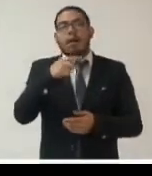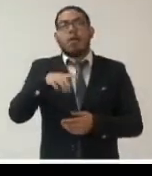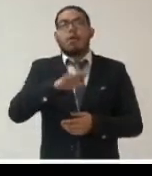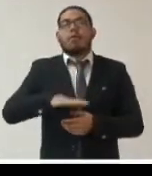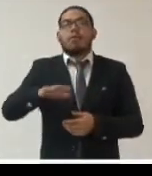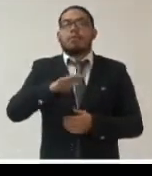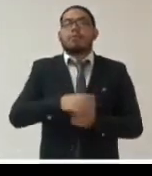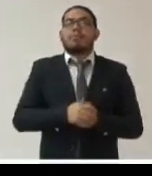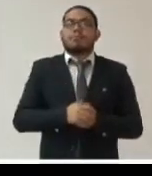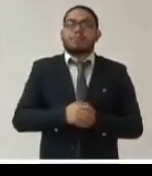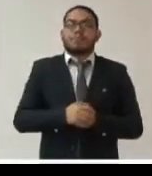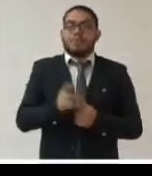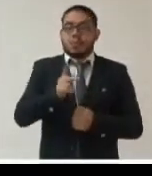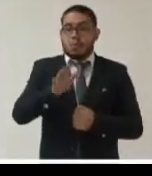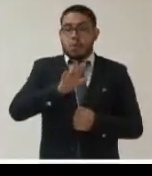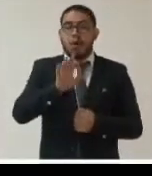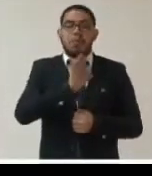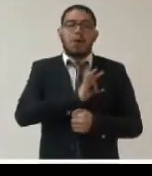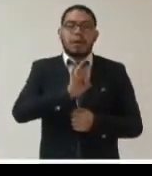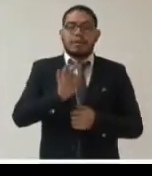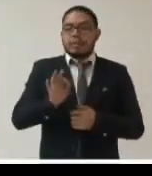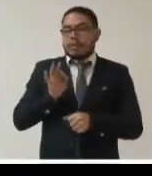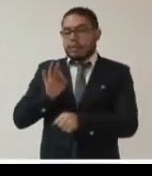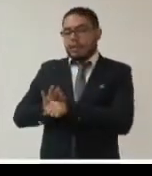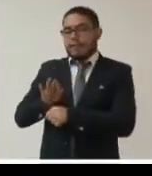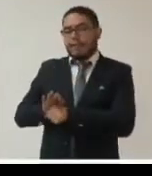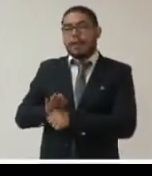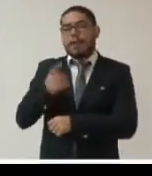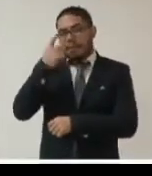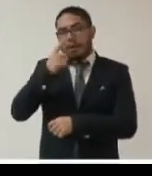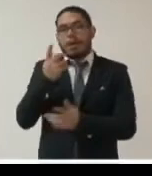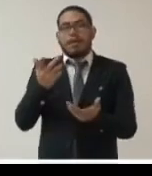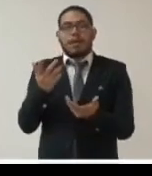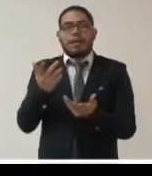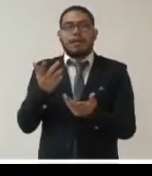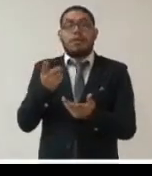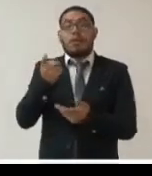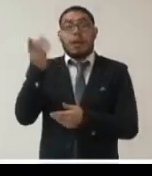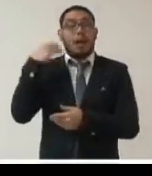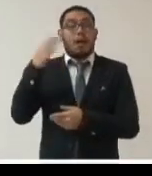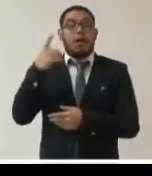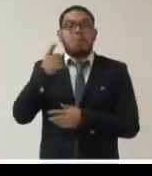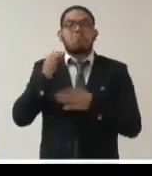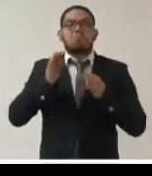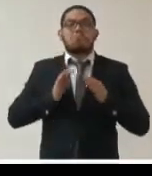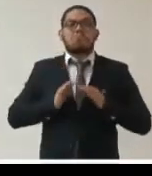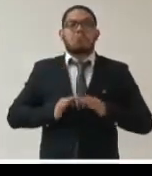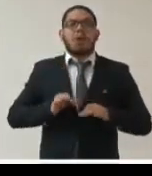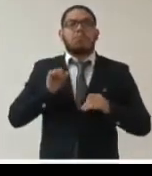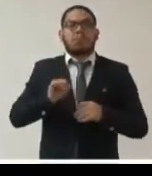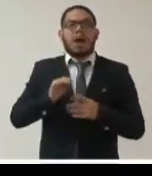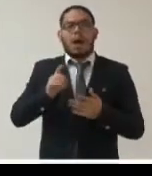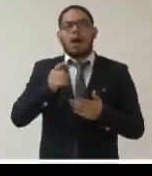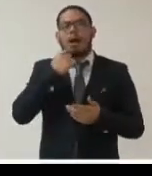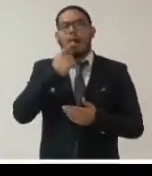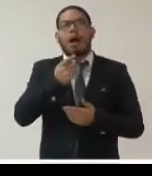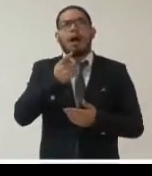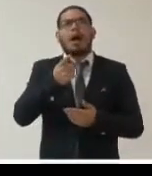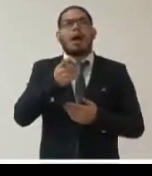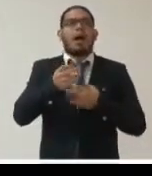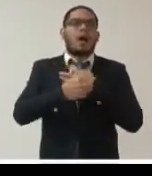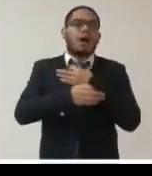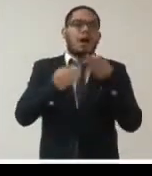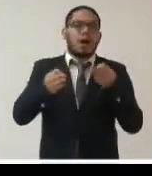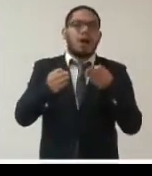se puedan amparar en las autoridades de protección de datos porque les daba muchísima tranquilidad que nosotros dijéramos públicamente a la